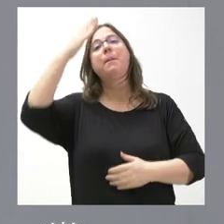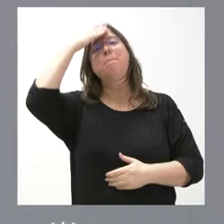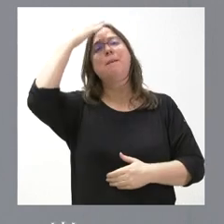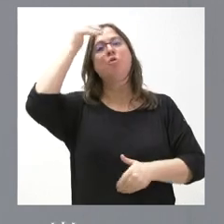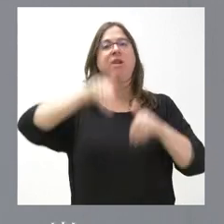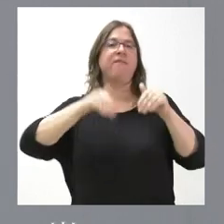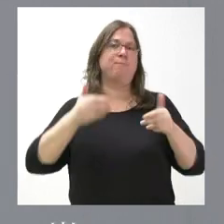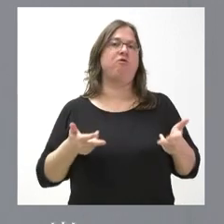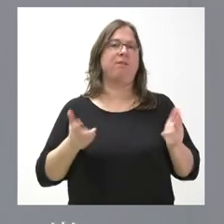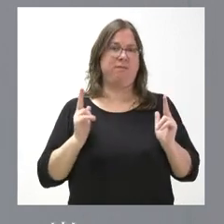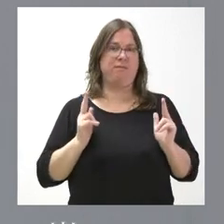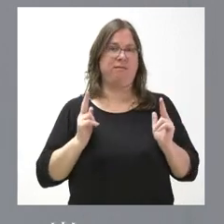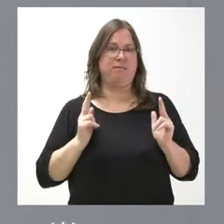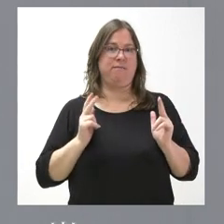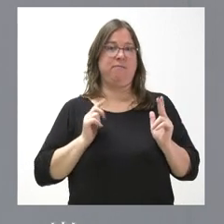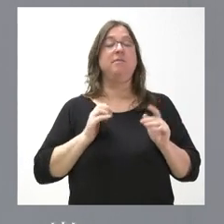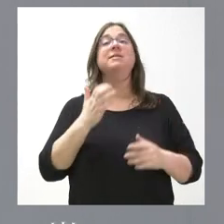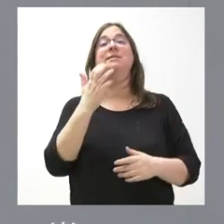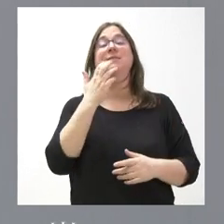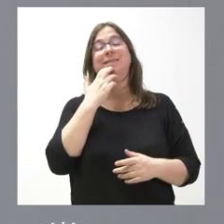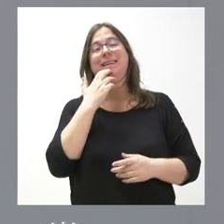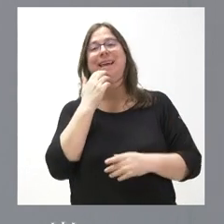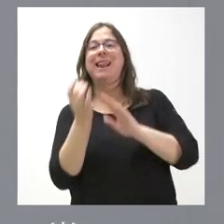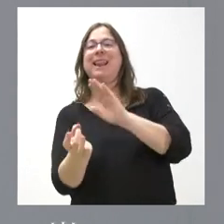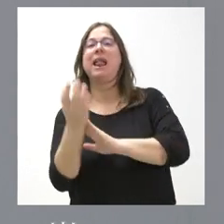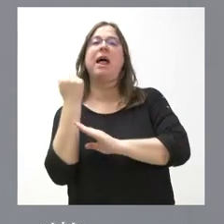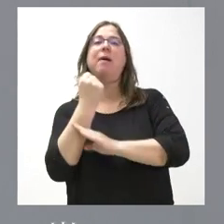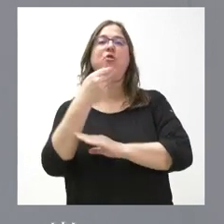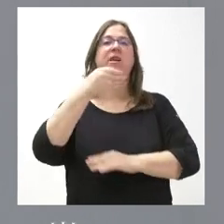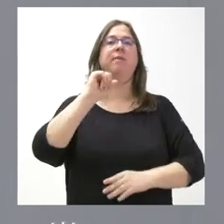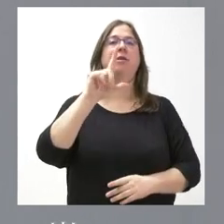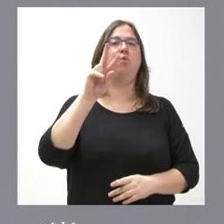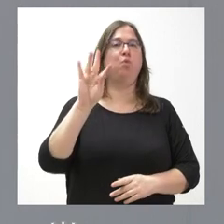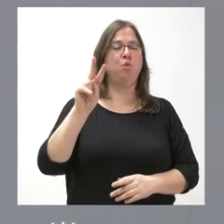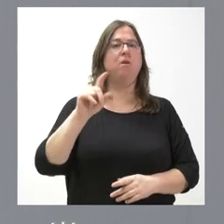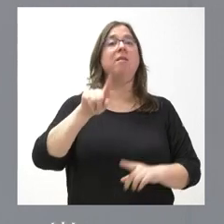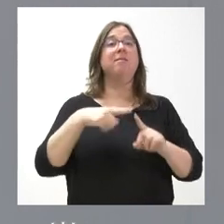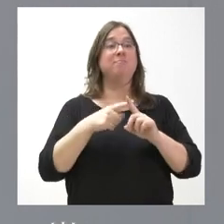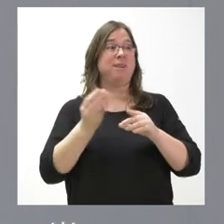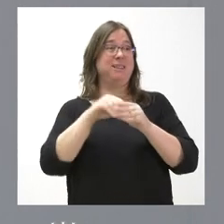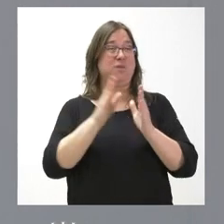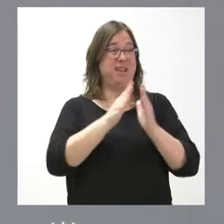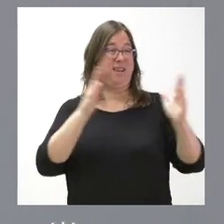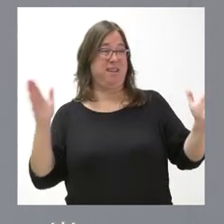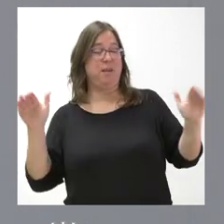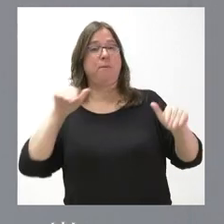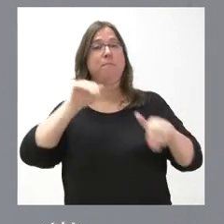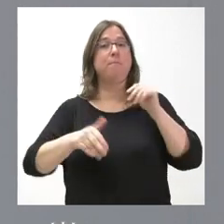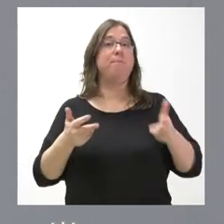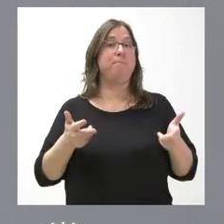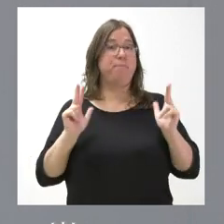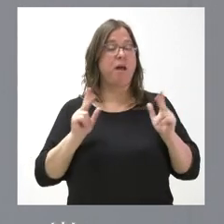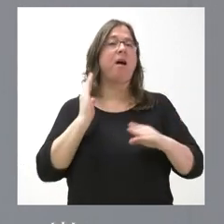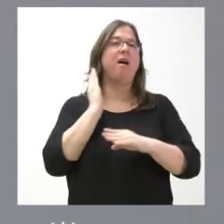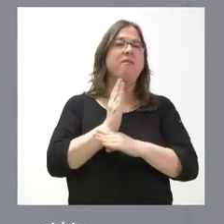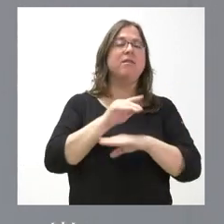que ha sido inspirada por Bildu y que incluye un amplio periodo de la democracia española como consecuencia y